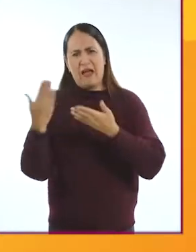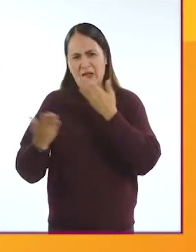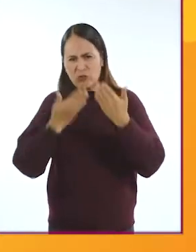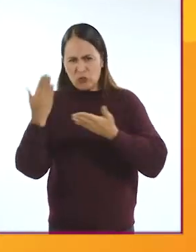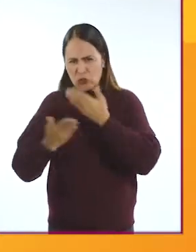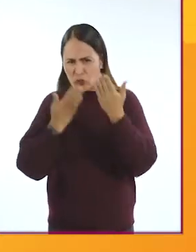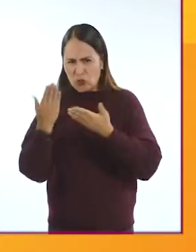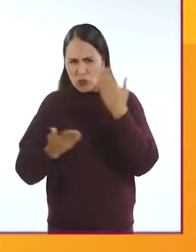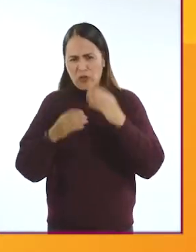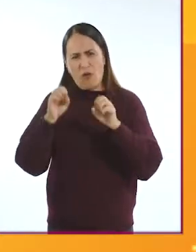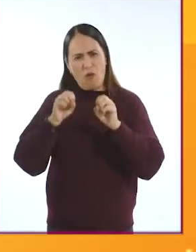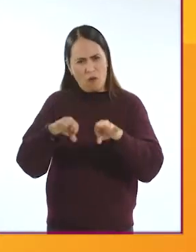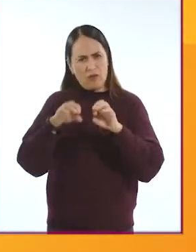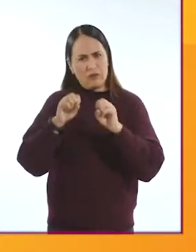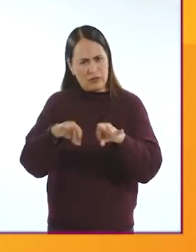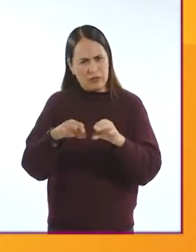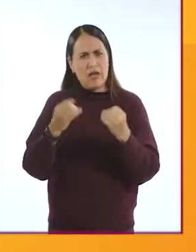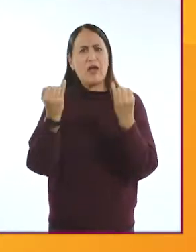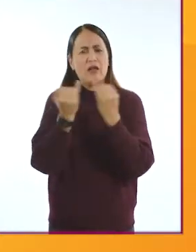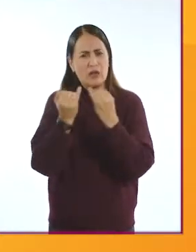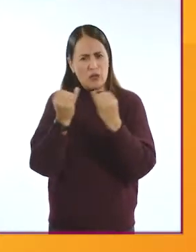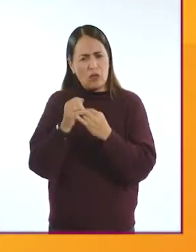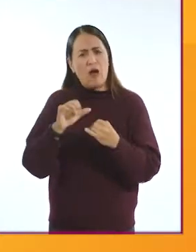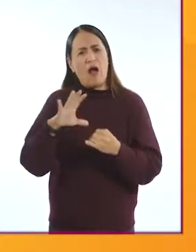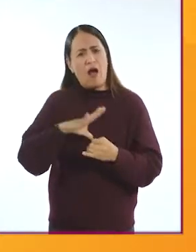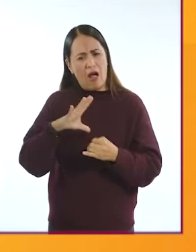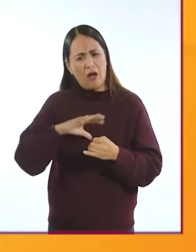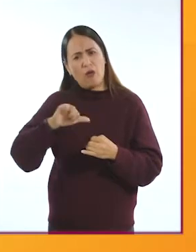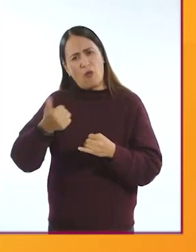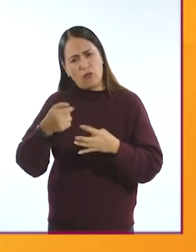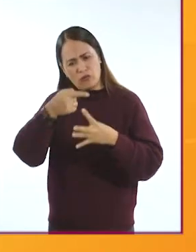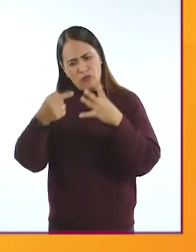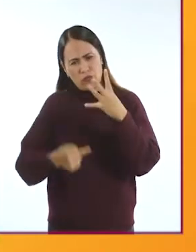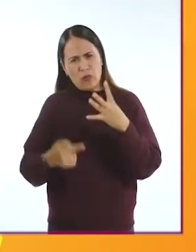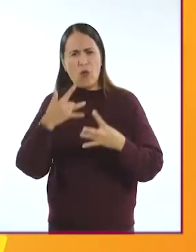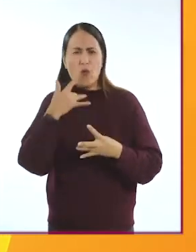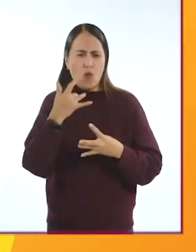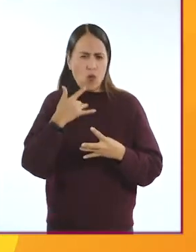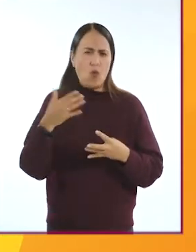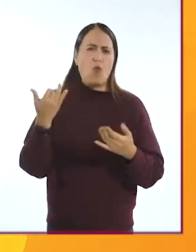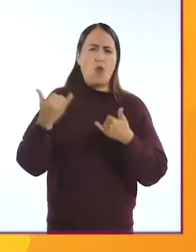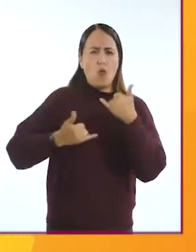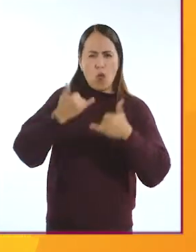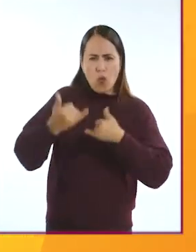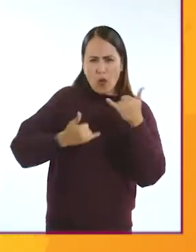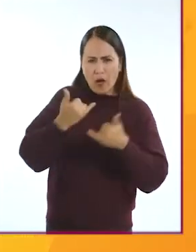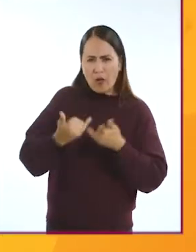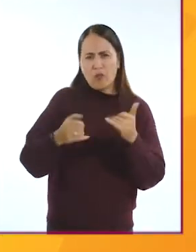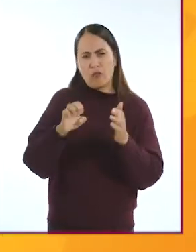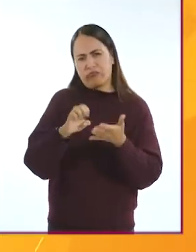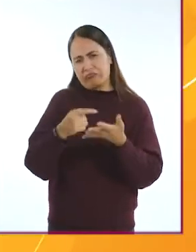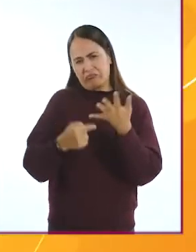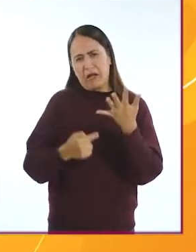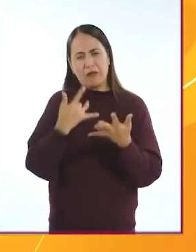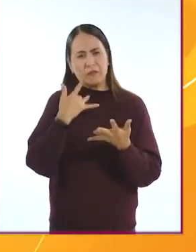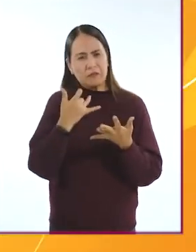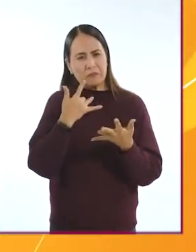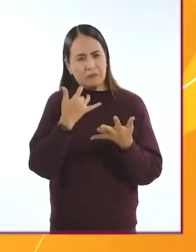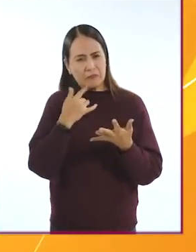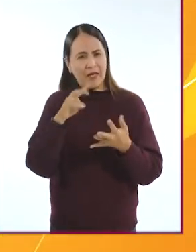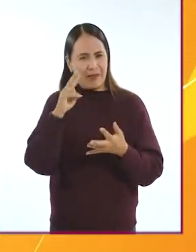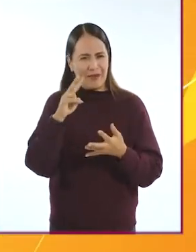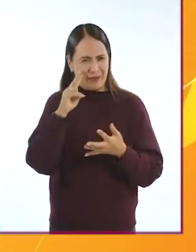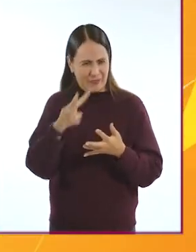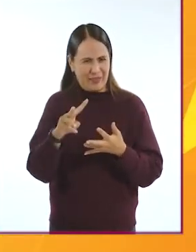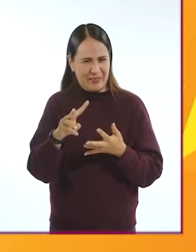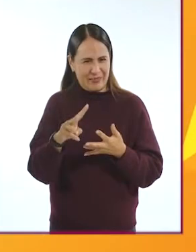con el estudio y el trabajo de oficina, también existen otros dispositivos para actividades lúdicas, por ejemplo, para entretenerse con los videojuegos. Para